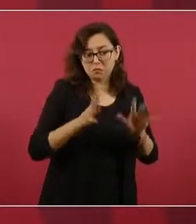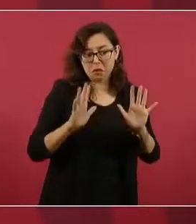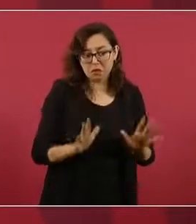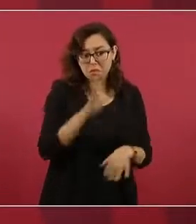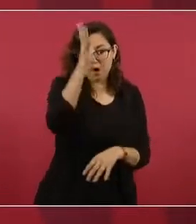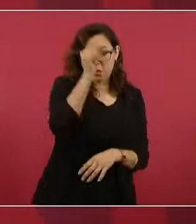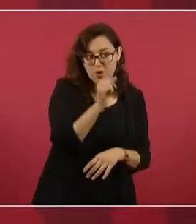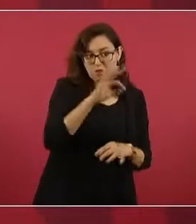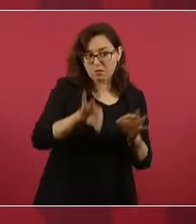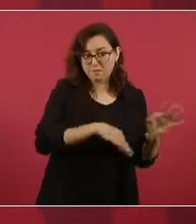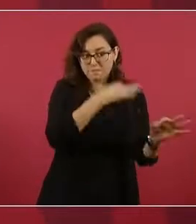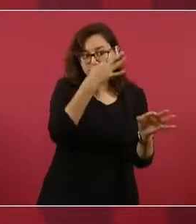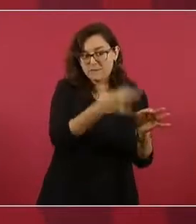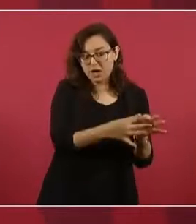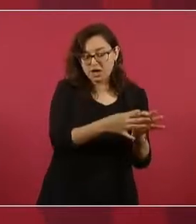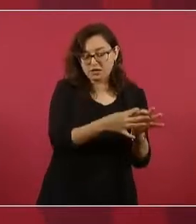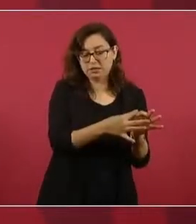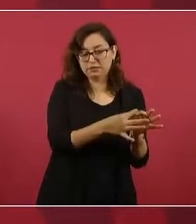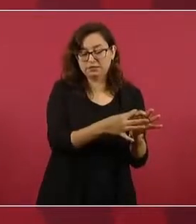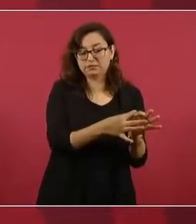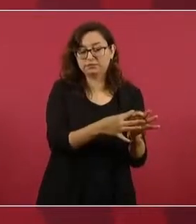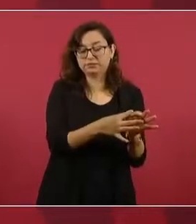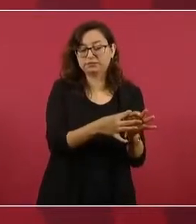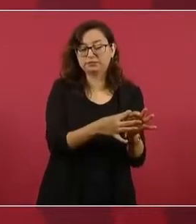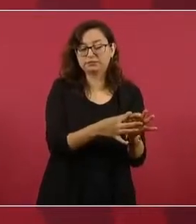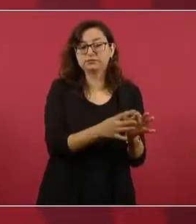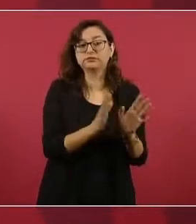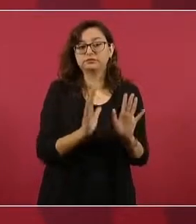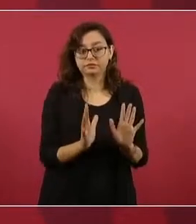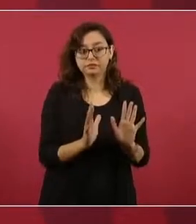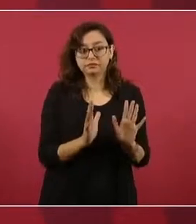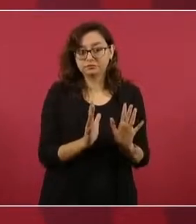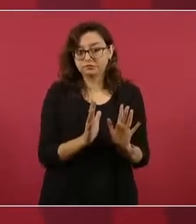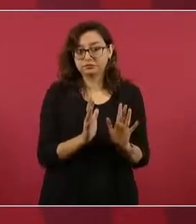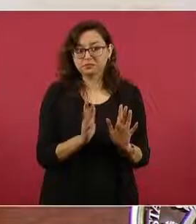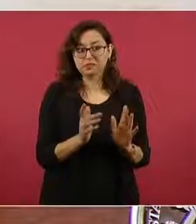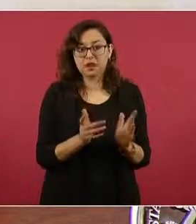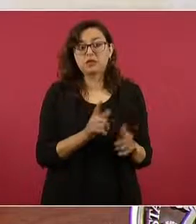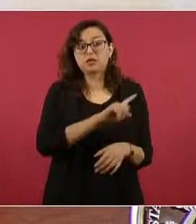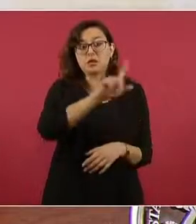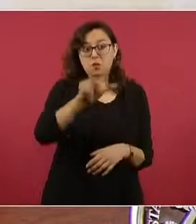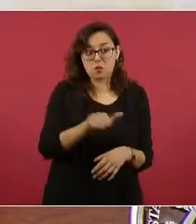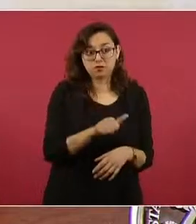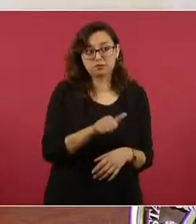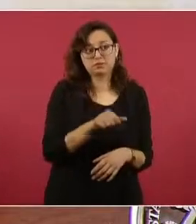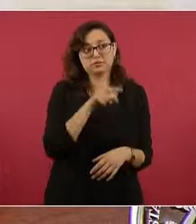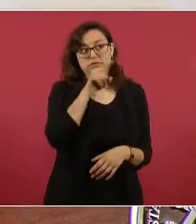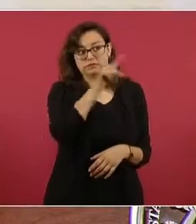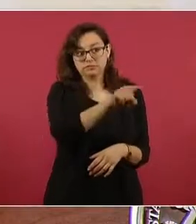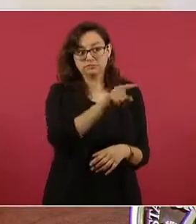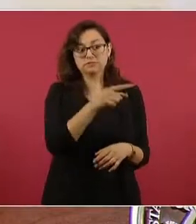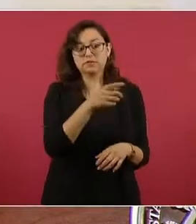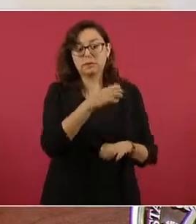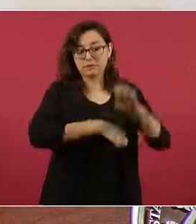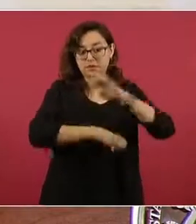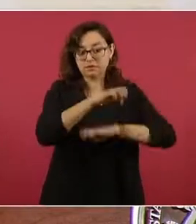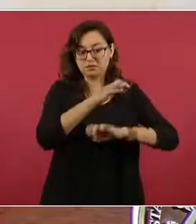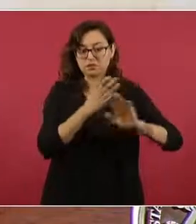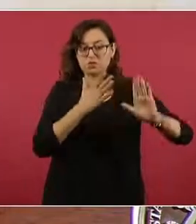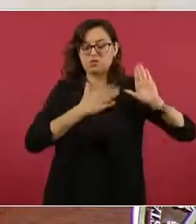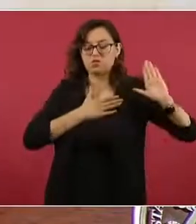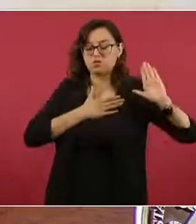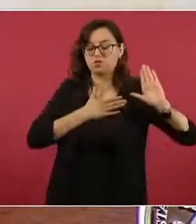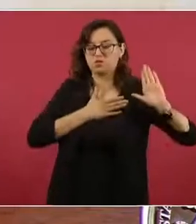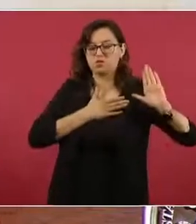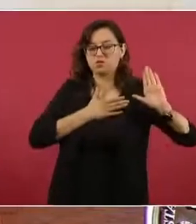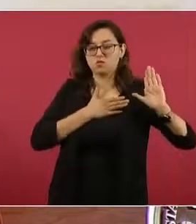a un acuerdo y se comprometieron a reparar los daños en el caso de